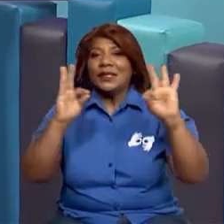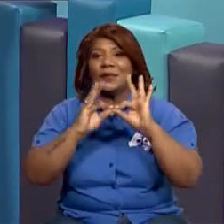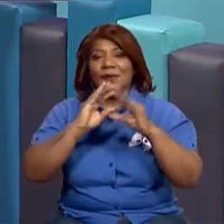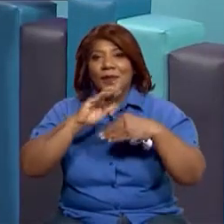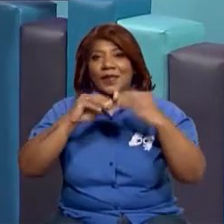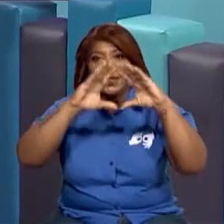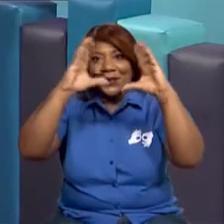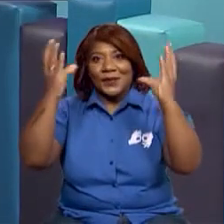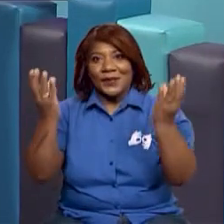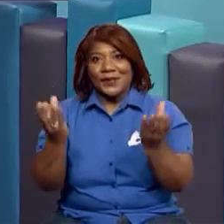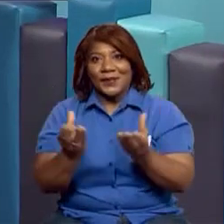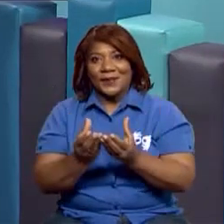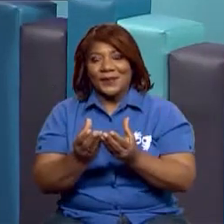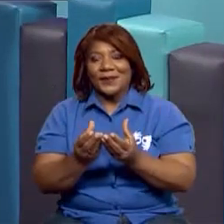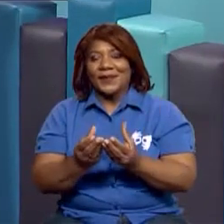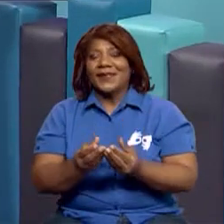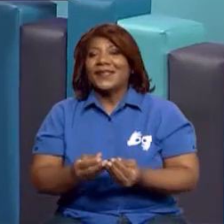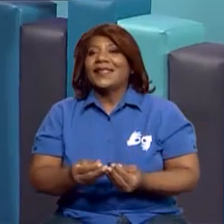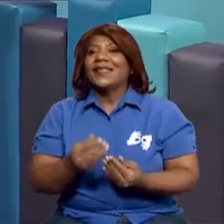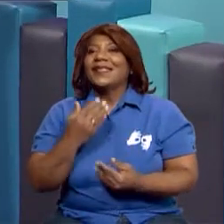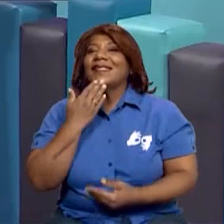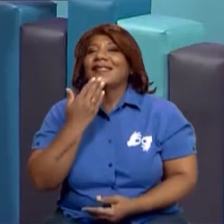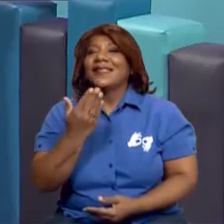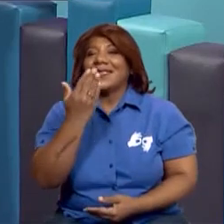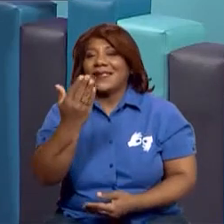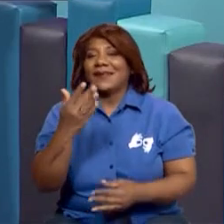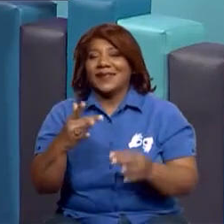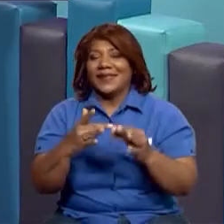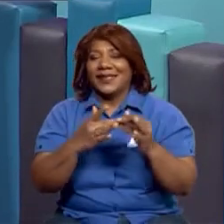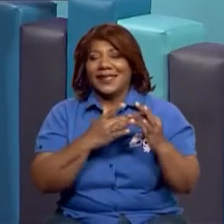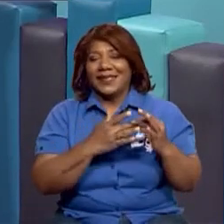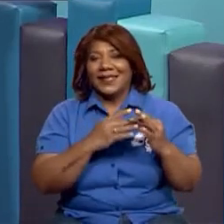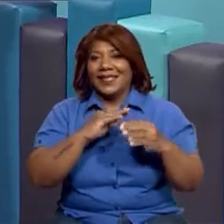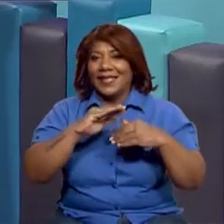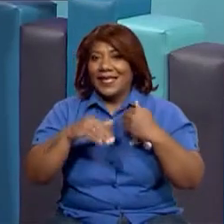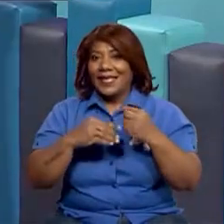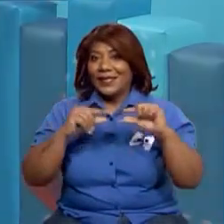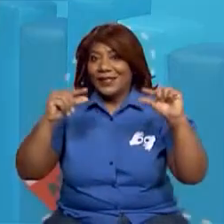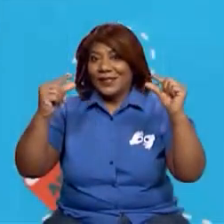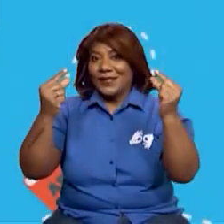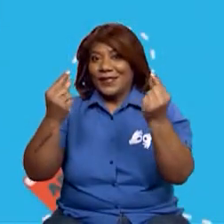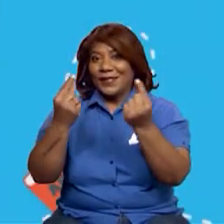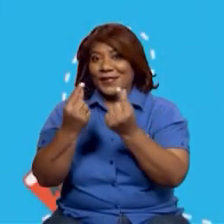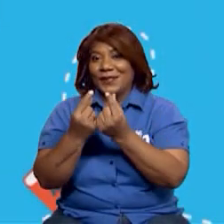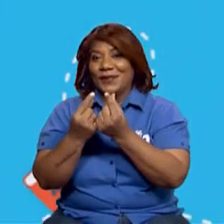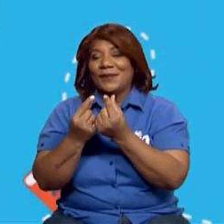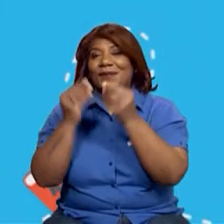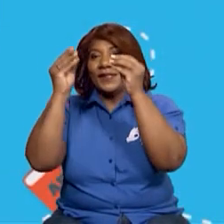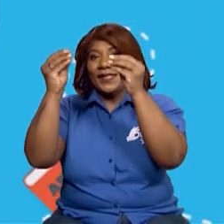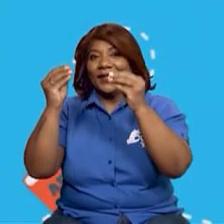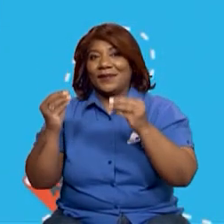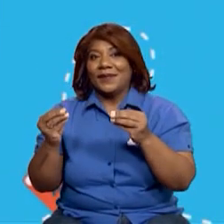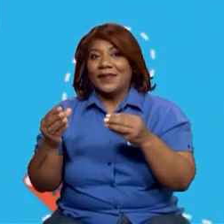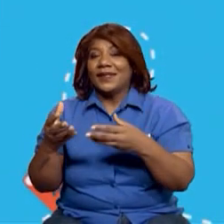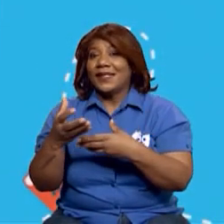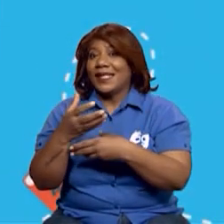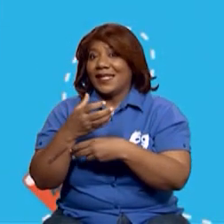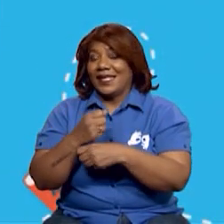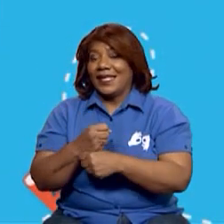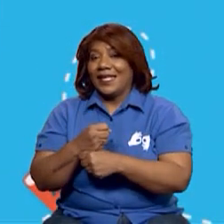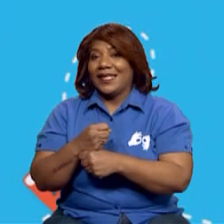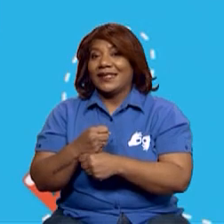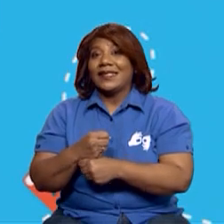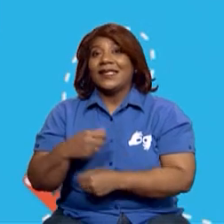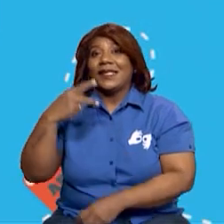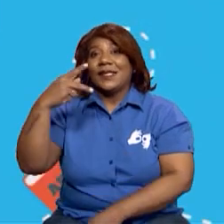todos nosotros. Queremos dar especial agradecimiento a la profesora Elka Vázquez, Gladys Rodríguez, Nequelda Peralta,